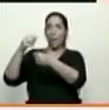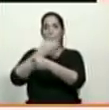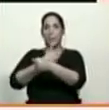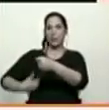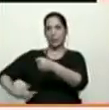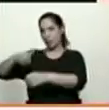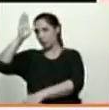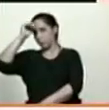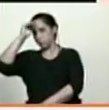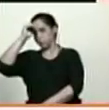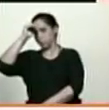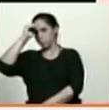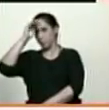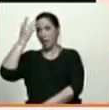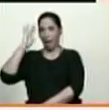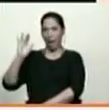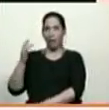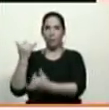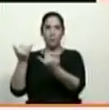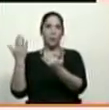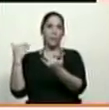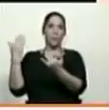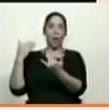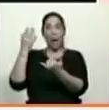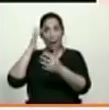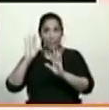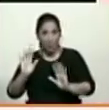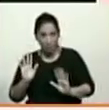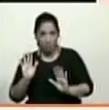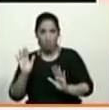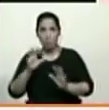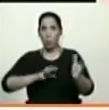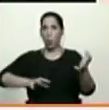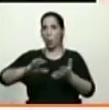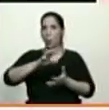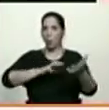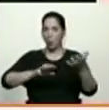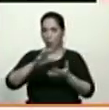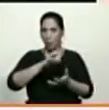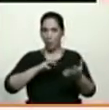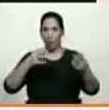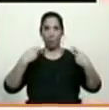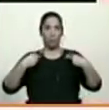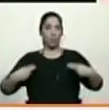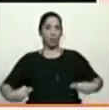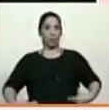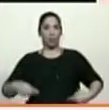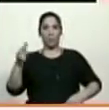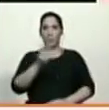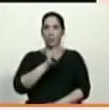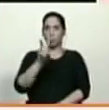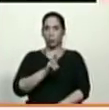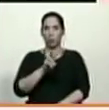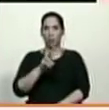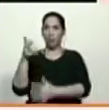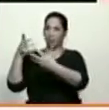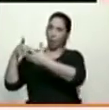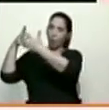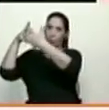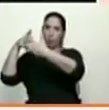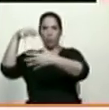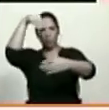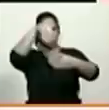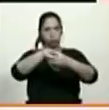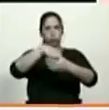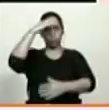Trump, en aquel momento dijo que de presentarse una situación de crisis humanitaria en Venezuela, Estados Unidos intervendría